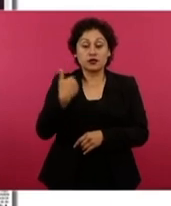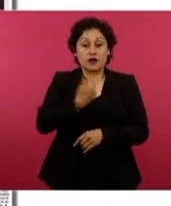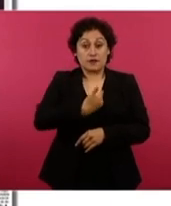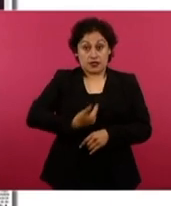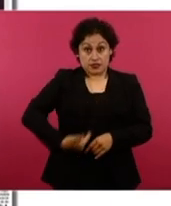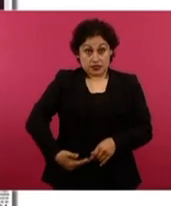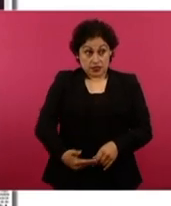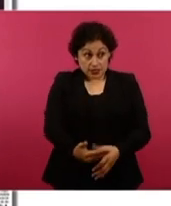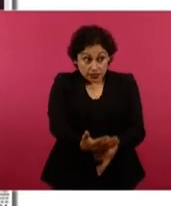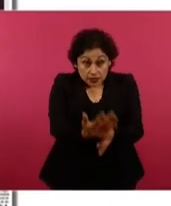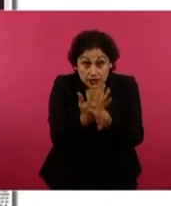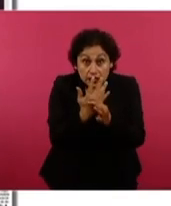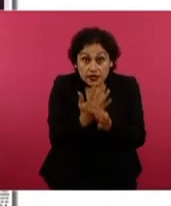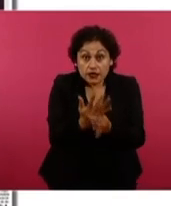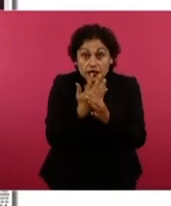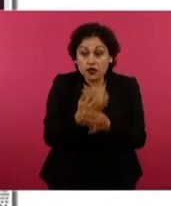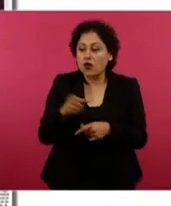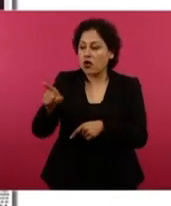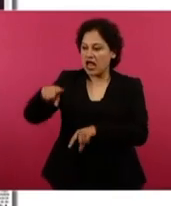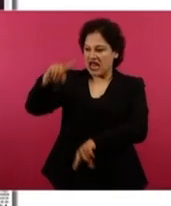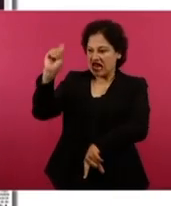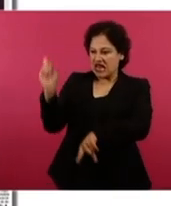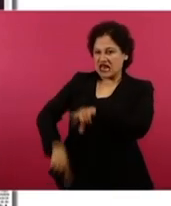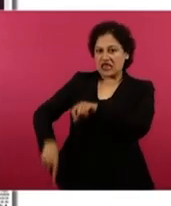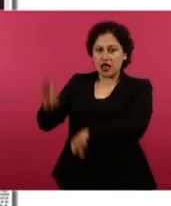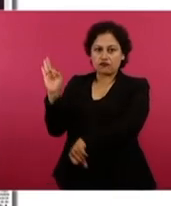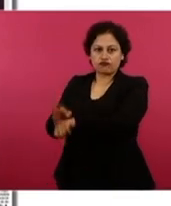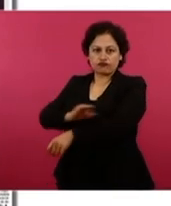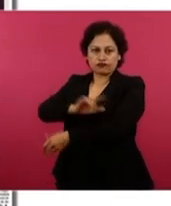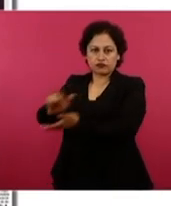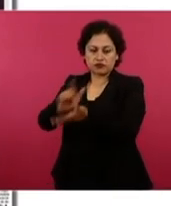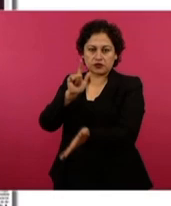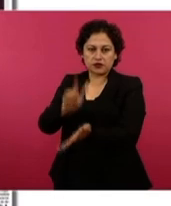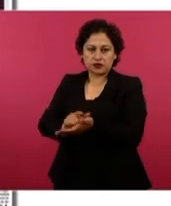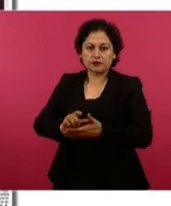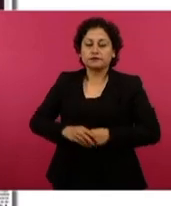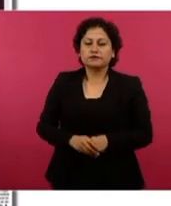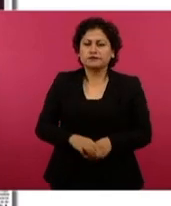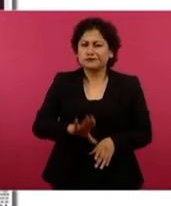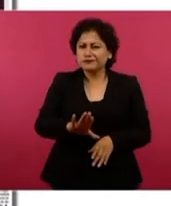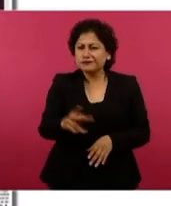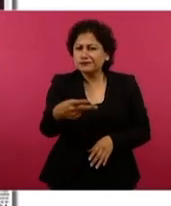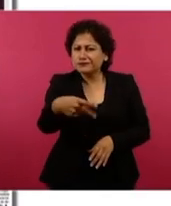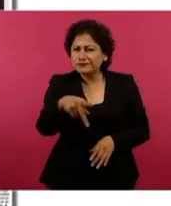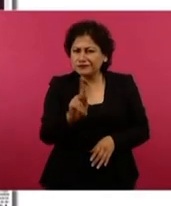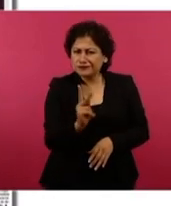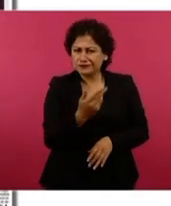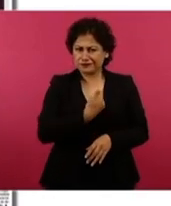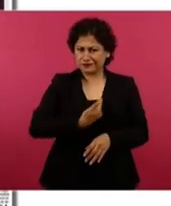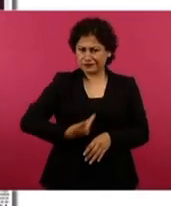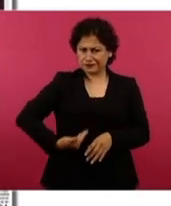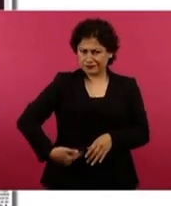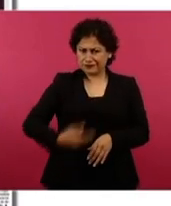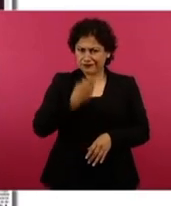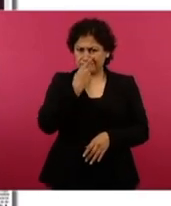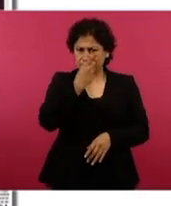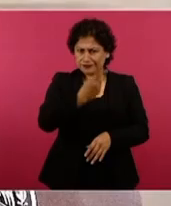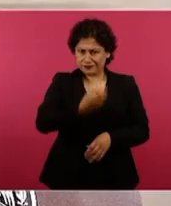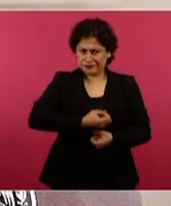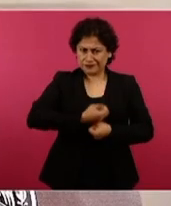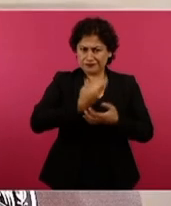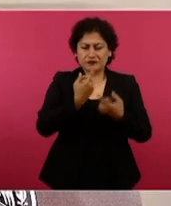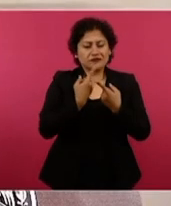los jueces del Tribunal Electoral. Pero el presidente López Obrador declaró exactamente lo contrario el lunes pasado.